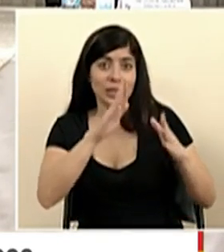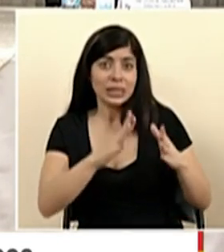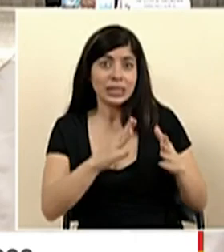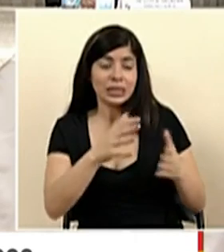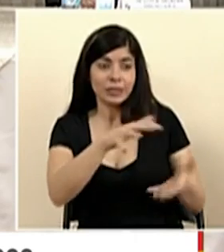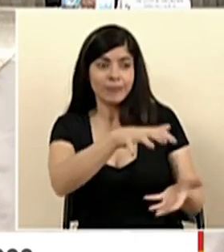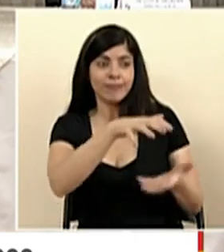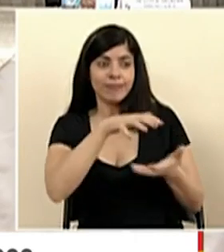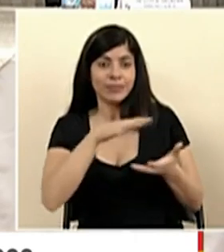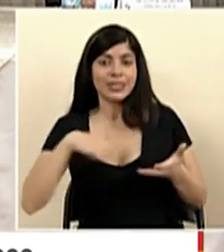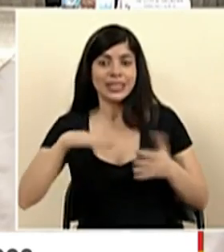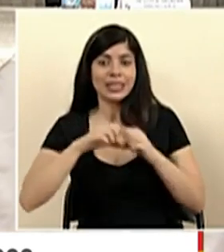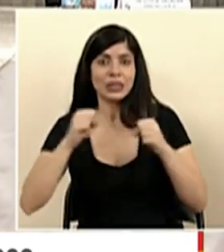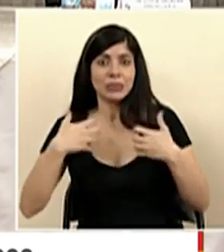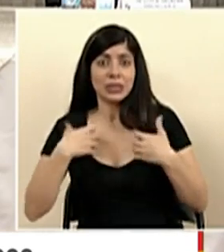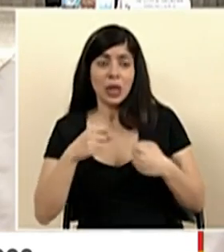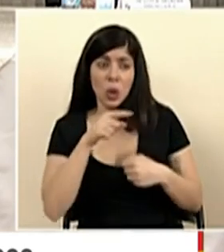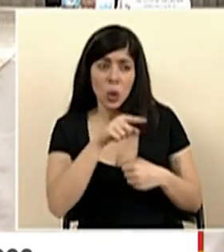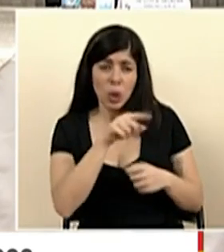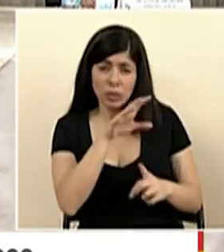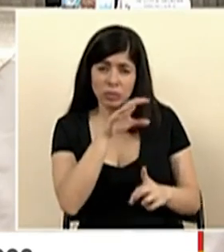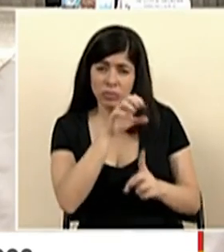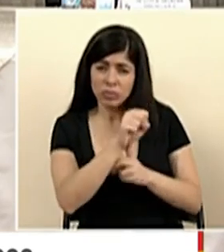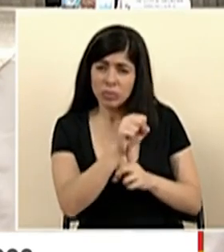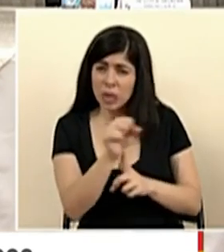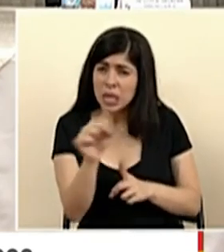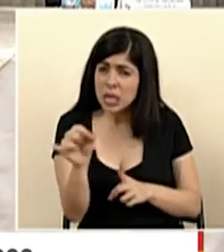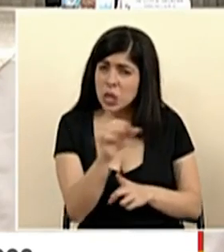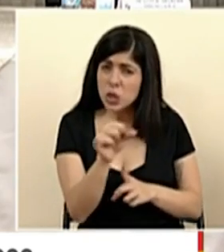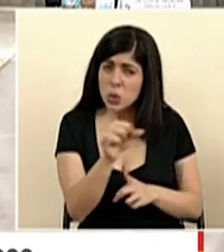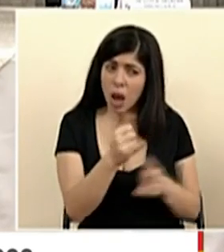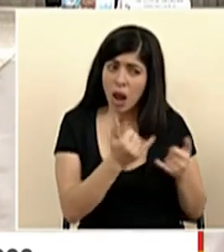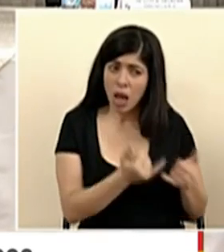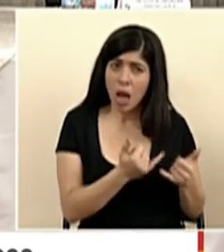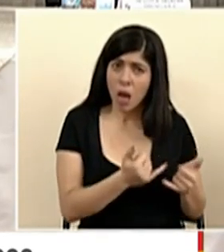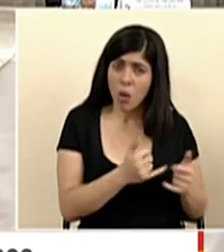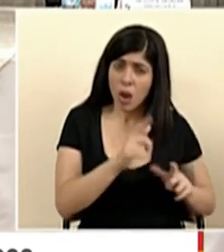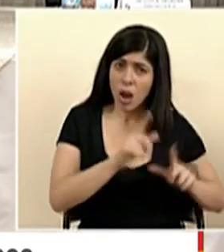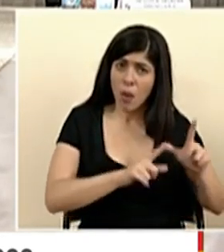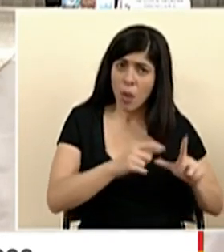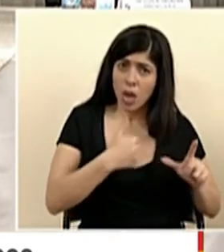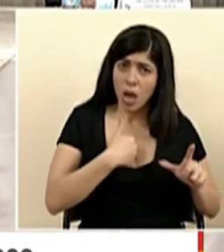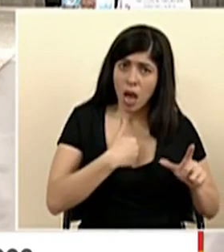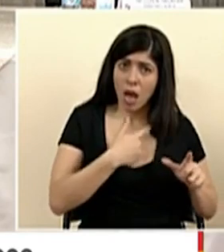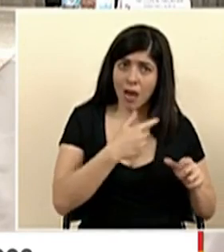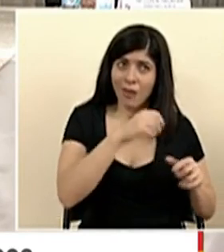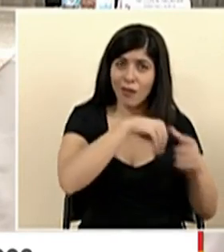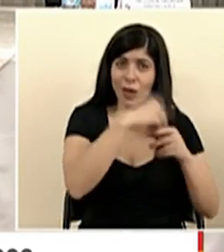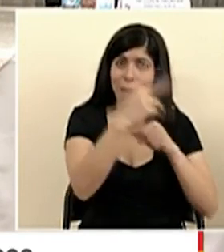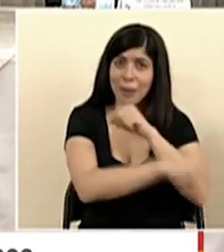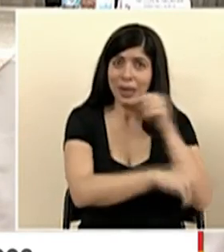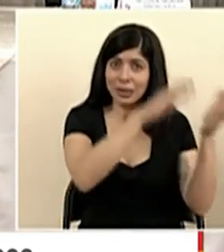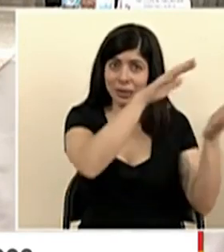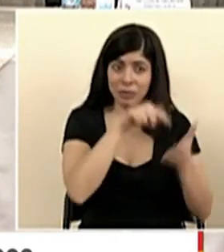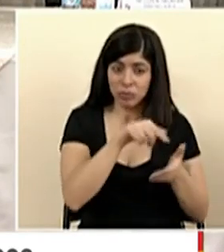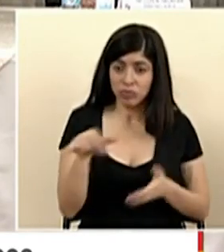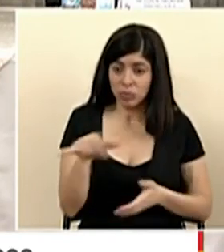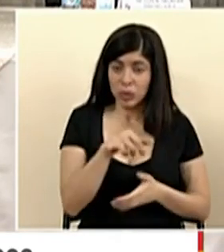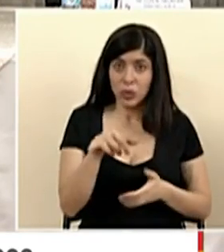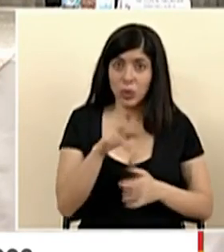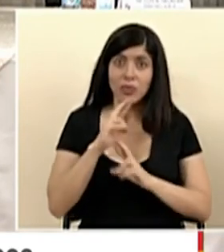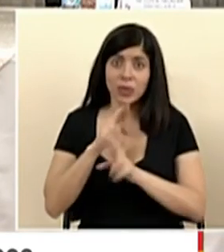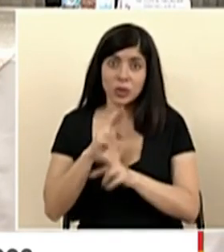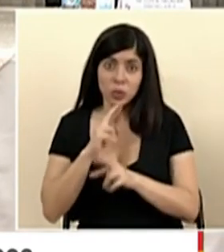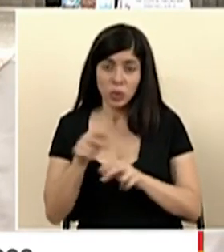el nivel de sensibilidad mayor igual que las pruebas que actualmente provienen del exterior una vez tomada la